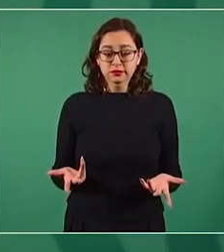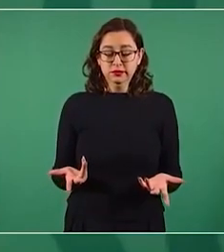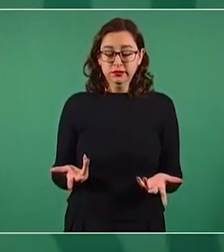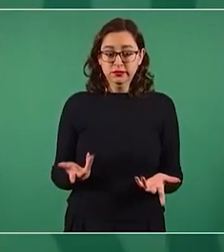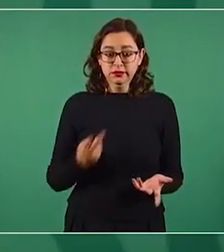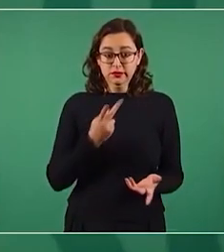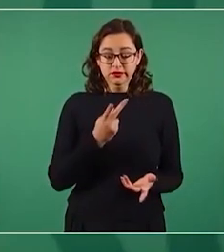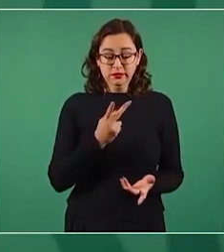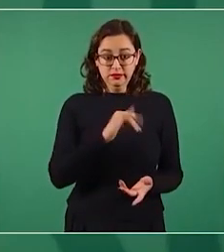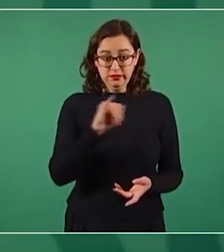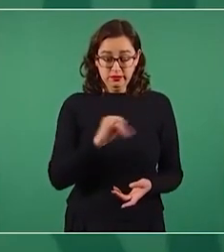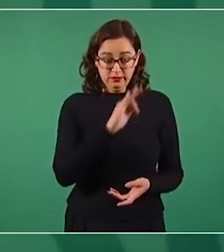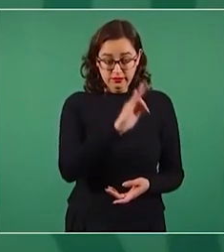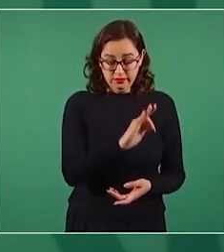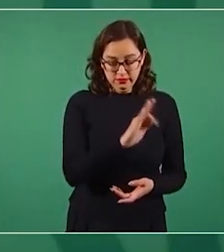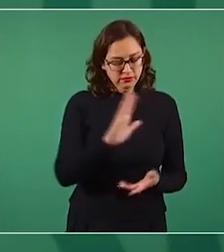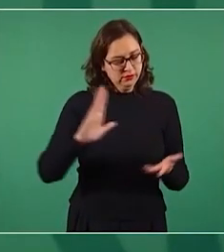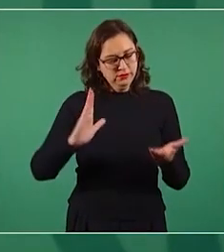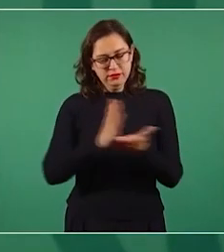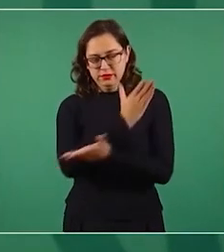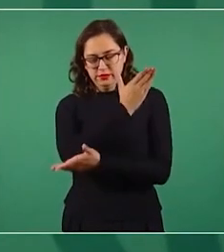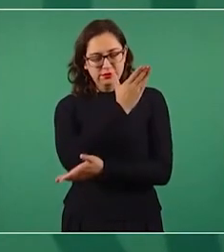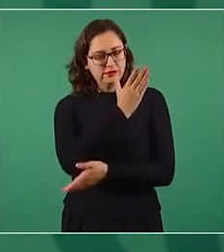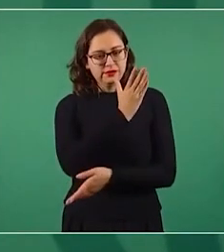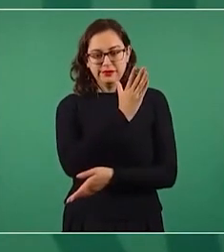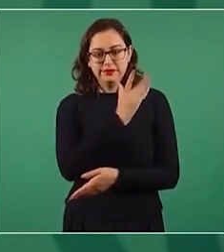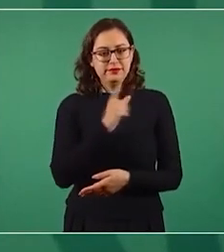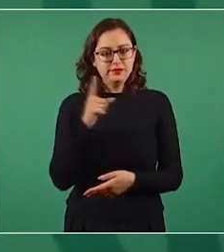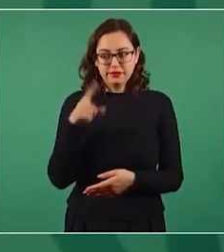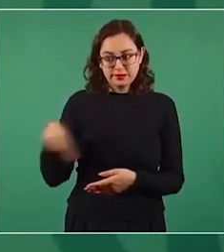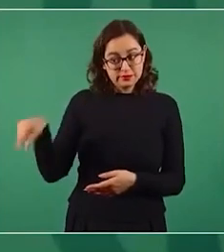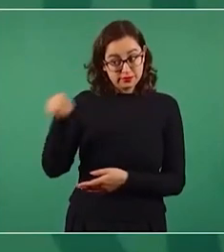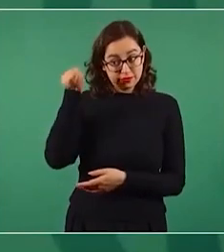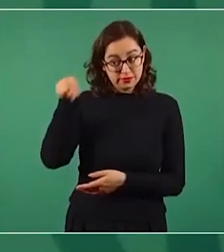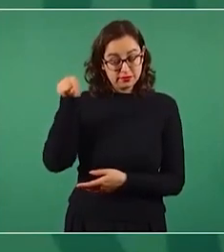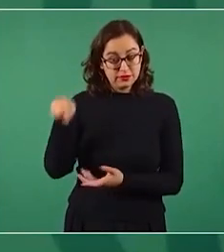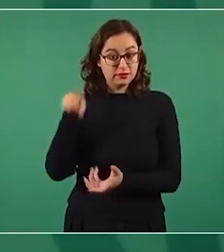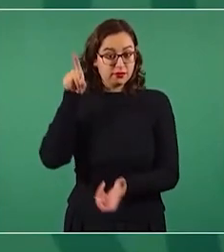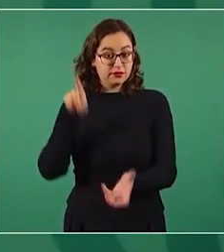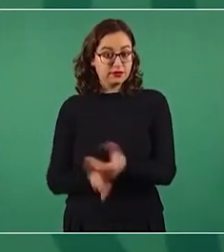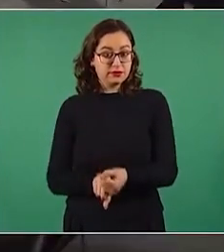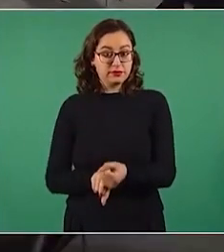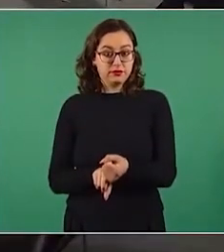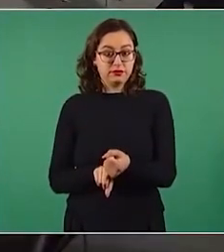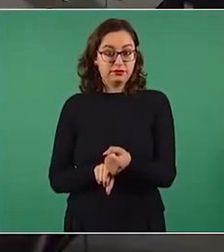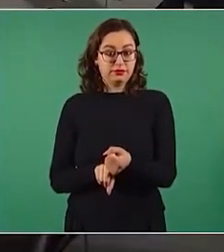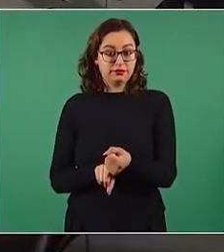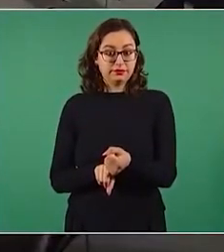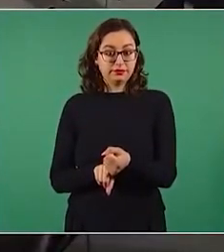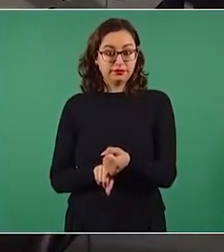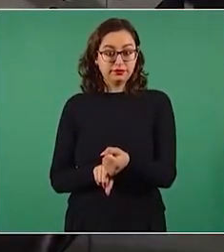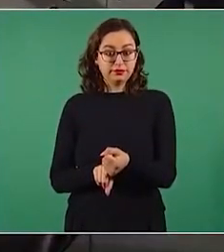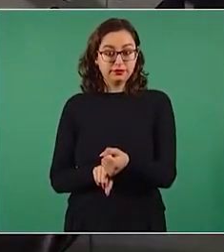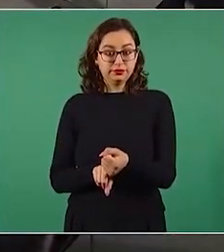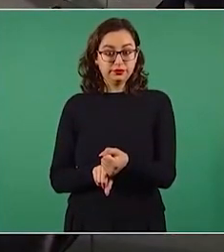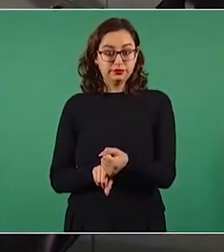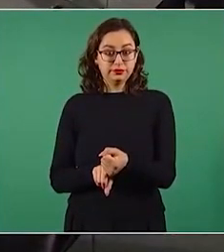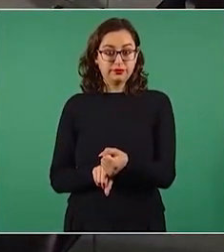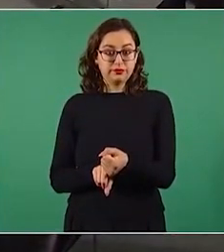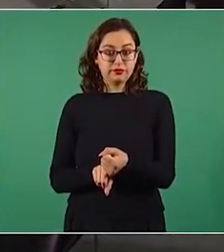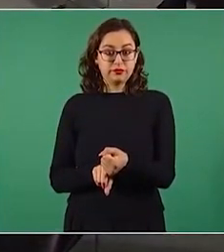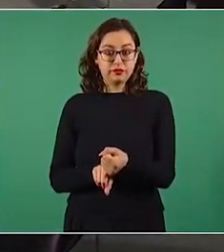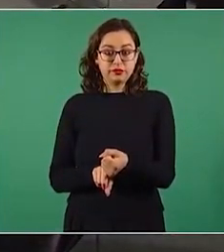Eso es una